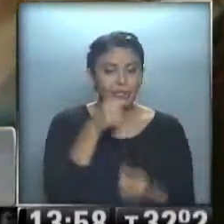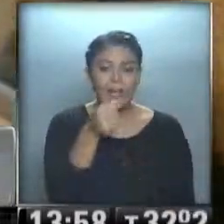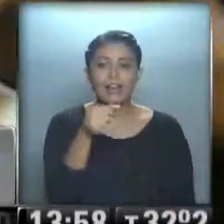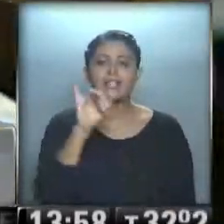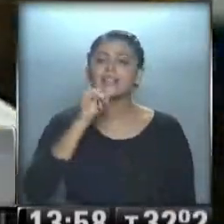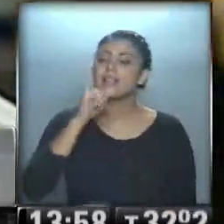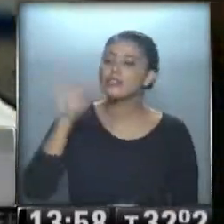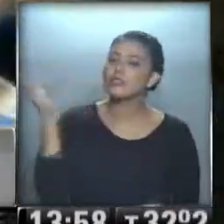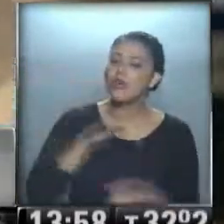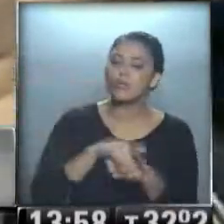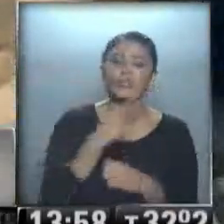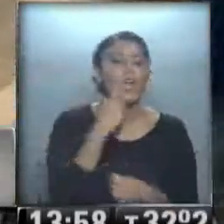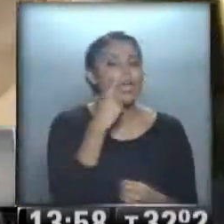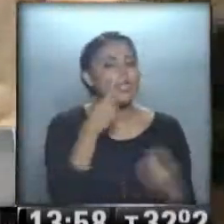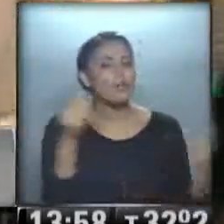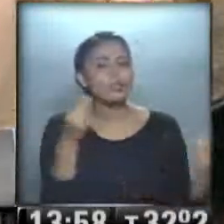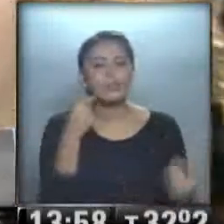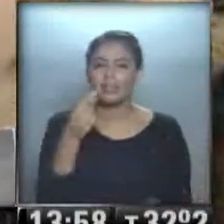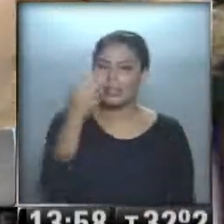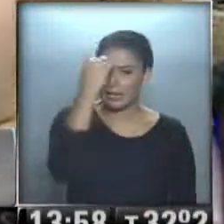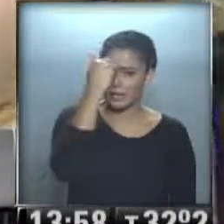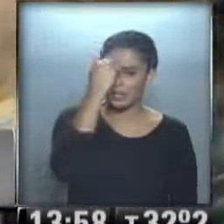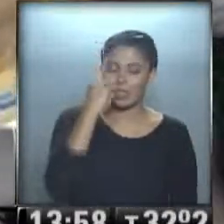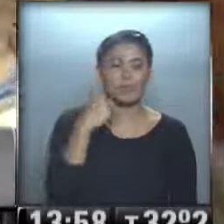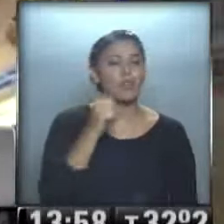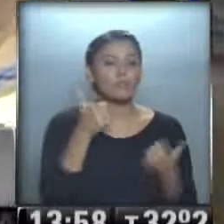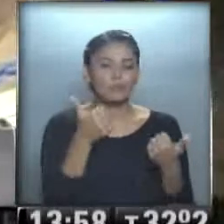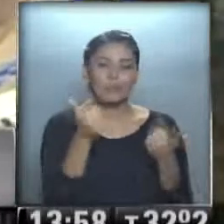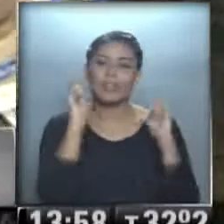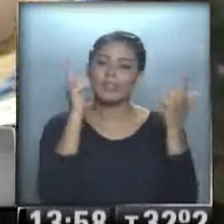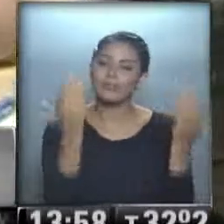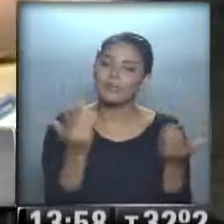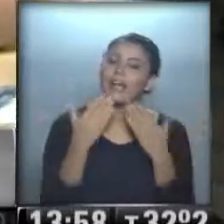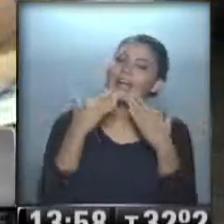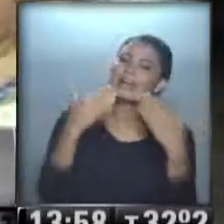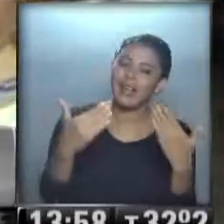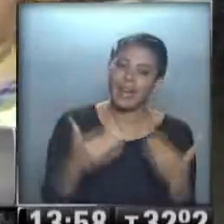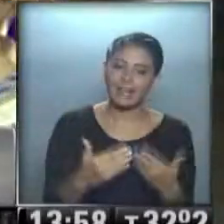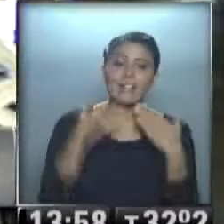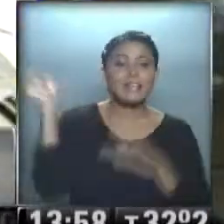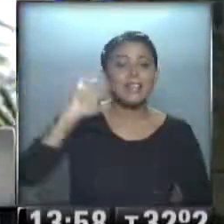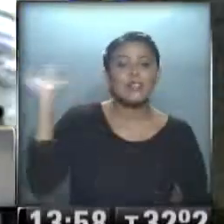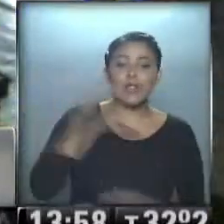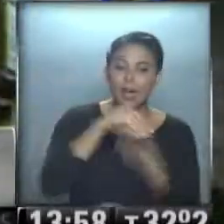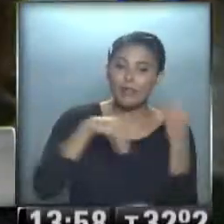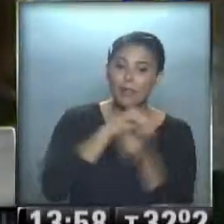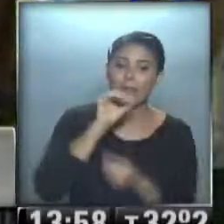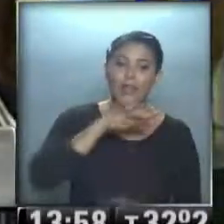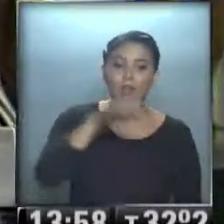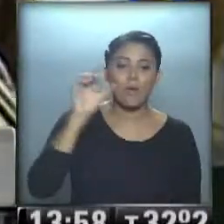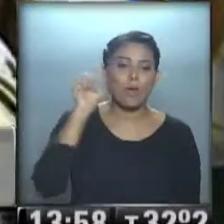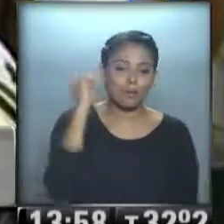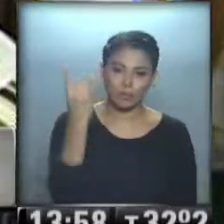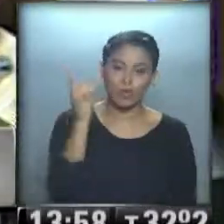todos juntos. ¿Cuántos días? 15. Bueno, lo mejor que lo pasen muy, pero muy lindo. Pero muchas gracias. Saluda a toda mi familia allá de Gualeguaychú.